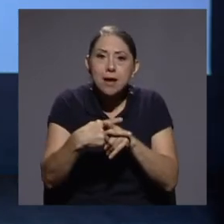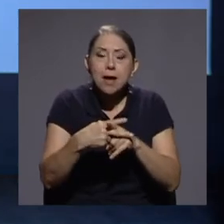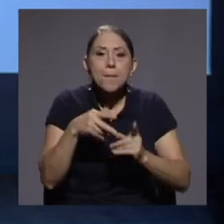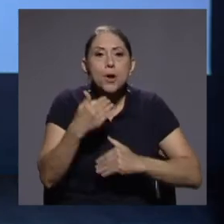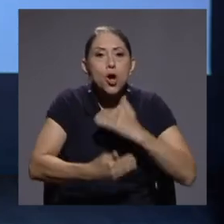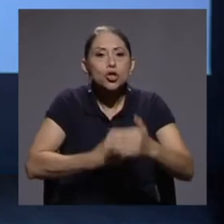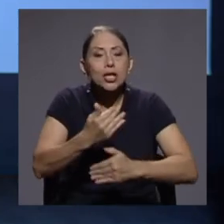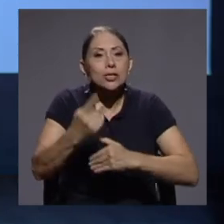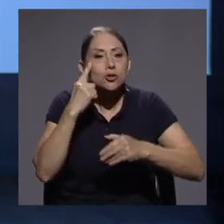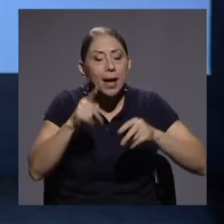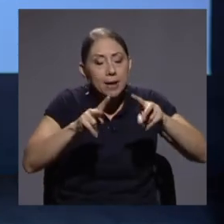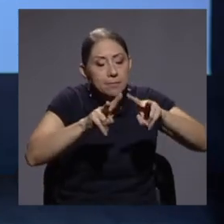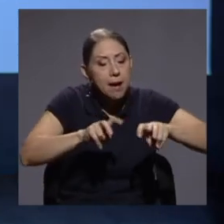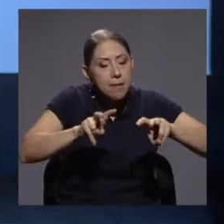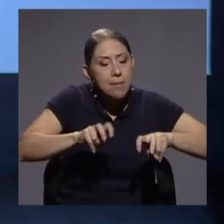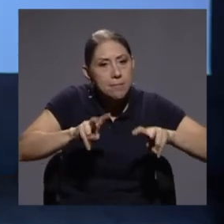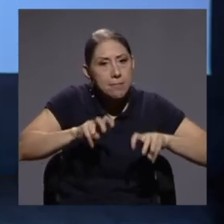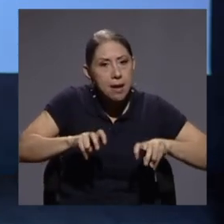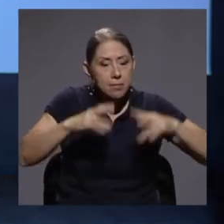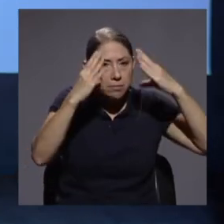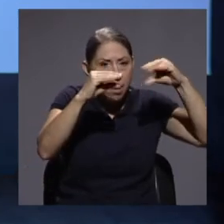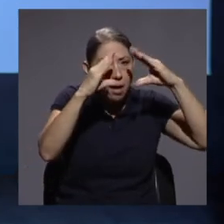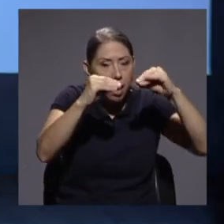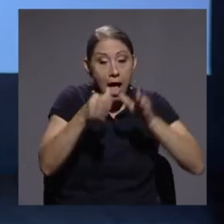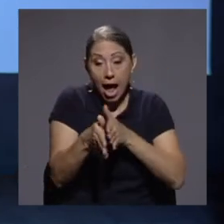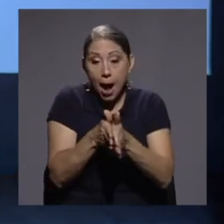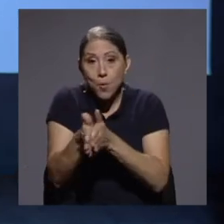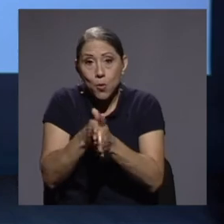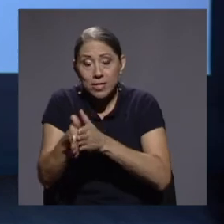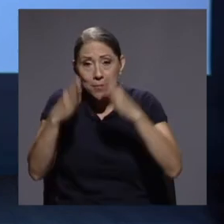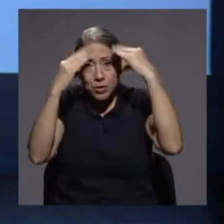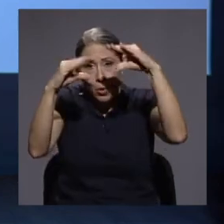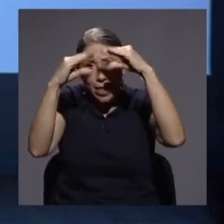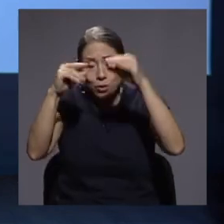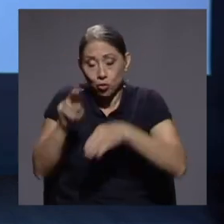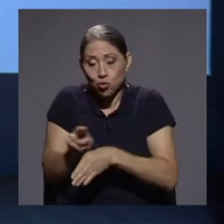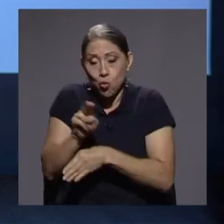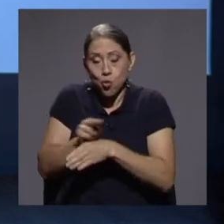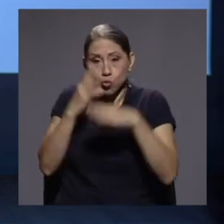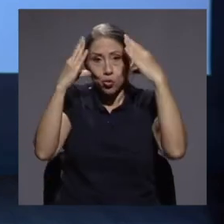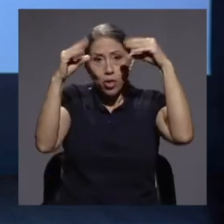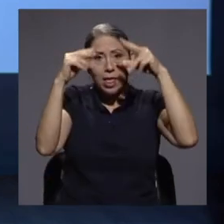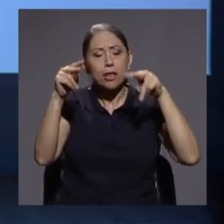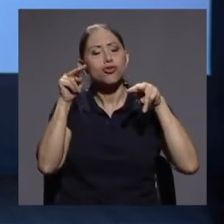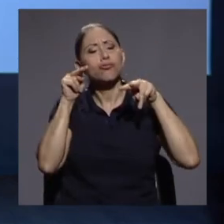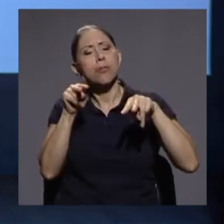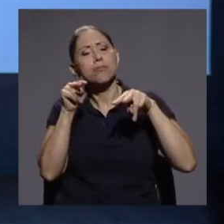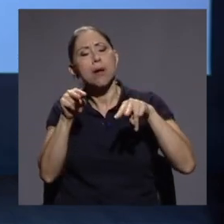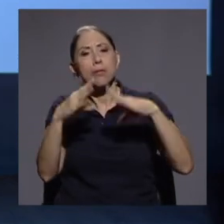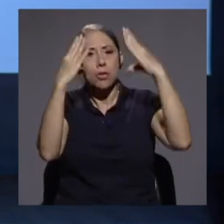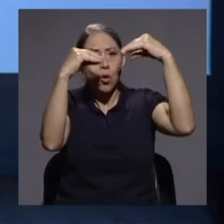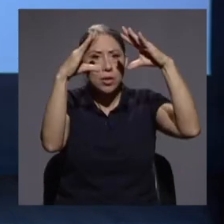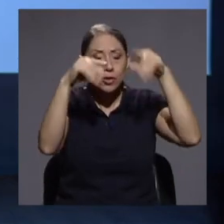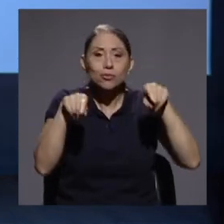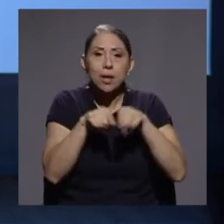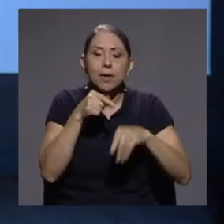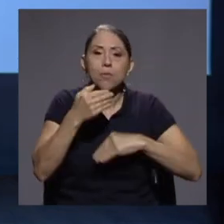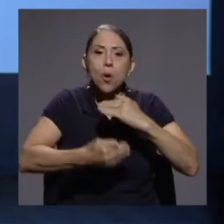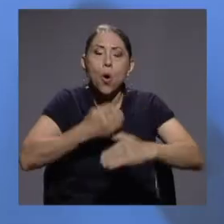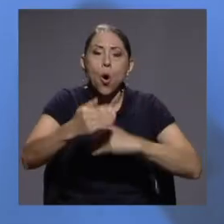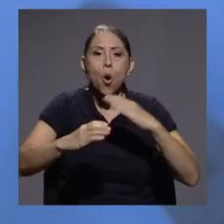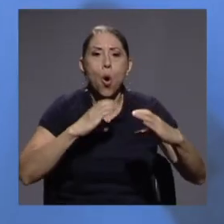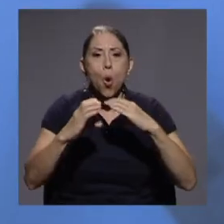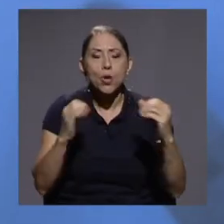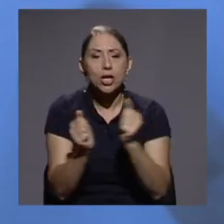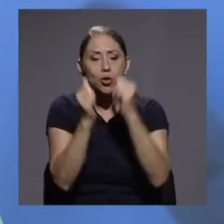análisis de datos, aprovechamiento de datos, uso de datos, visualización de datos, incluso procesos de comunicación con